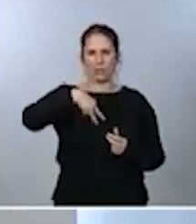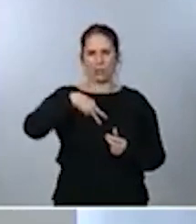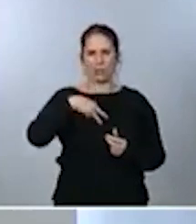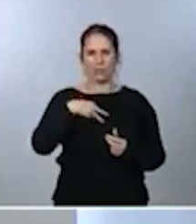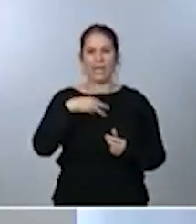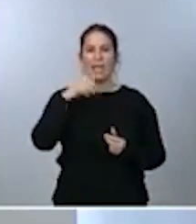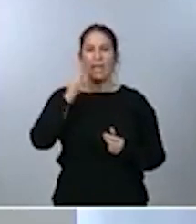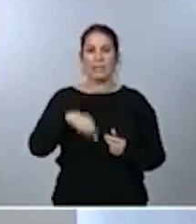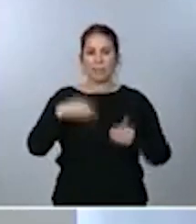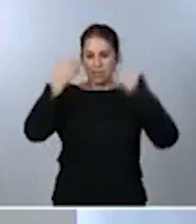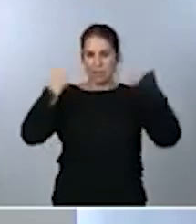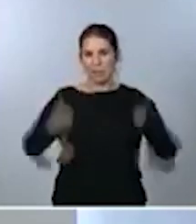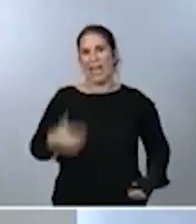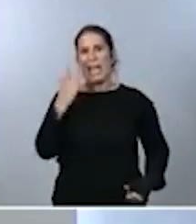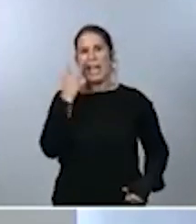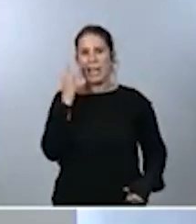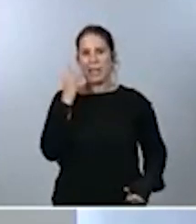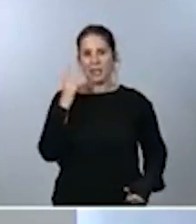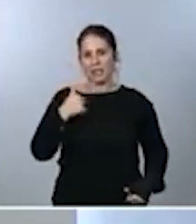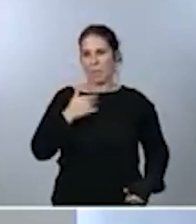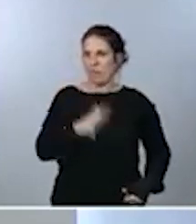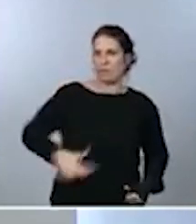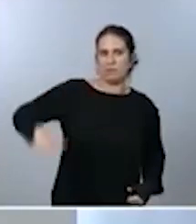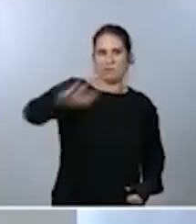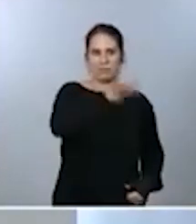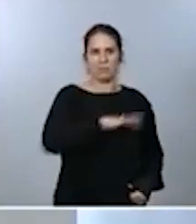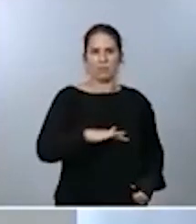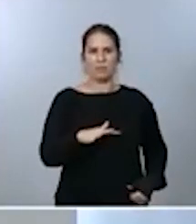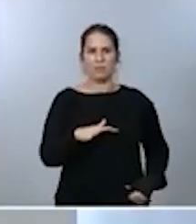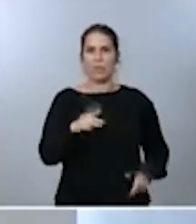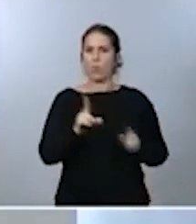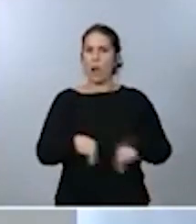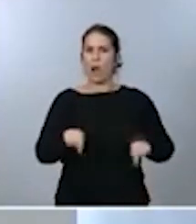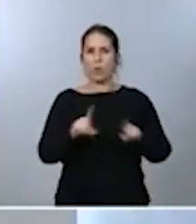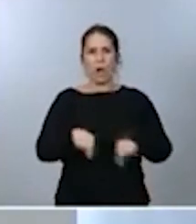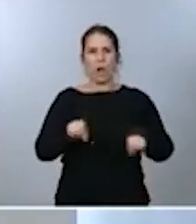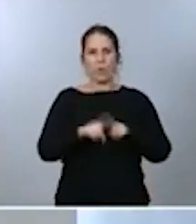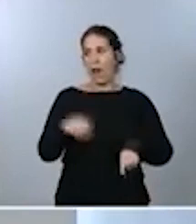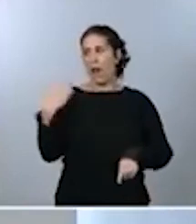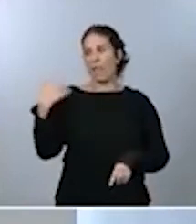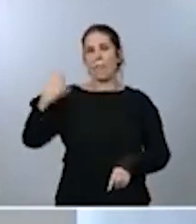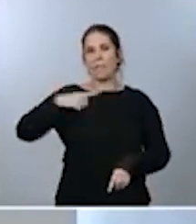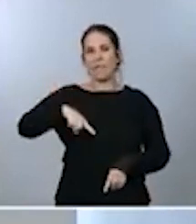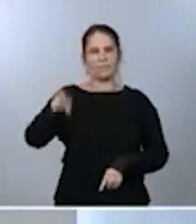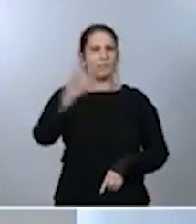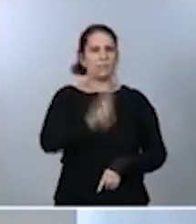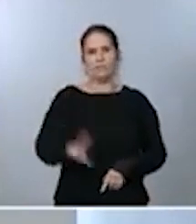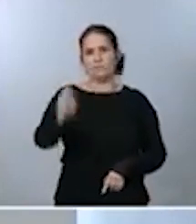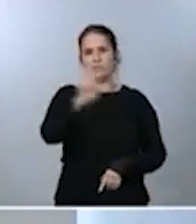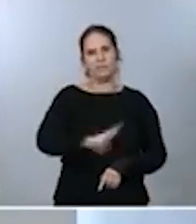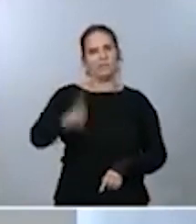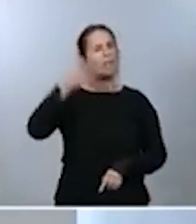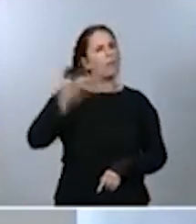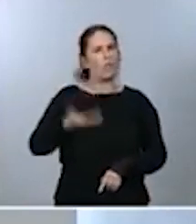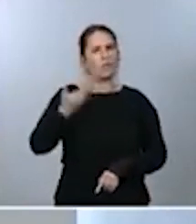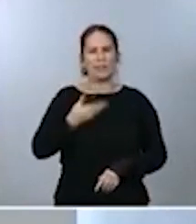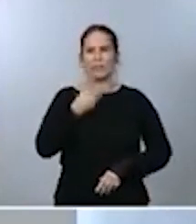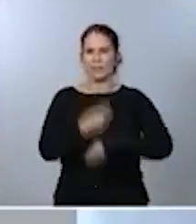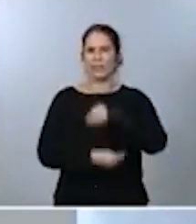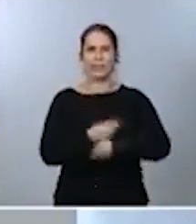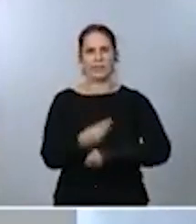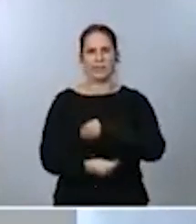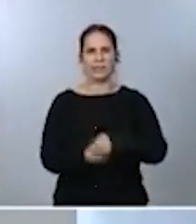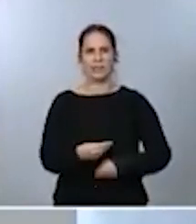colectiva. Las mismas medidas que venimos repitiendo desde hace unos meses y que es muy importante que pongamos en práctica, que son las que más